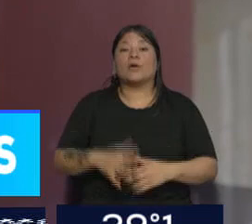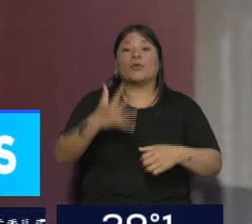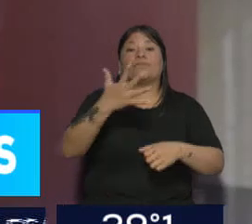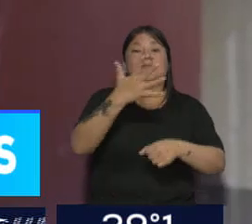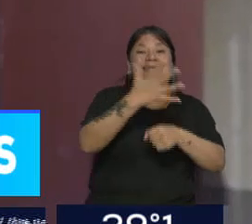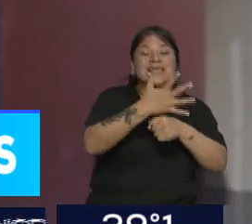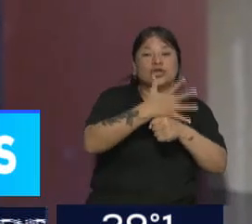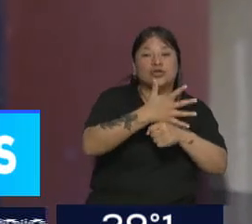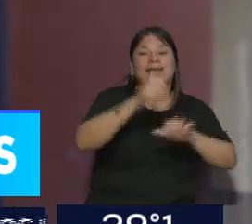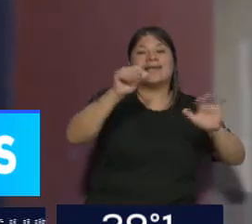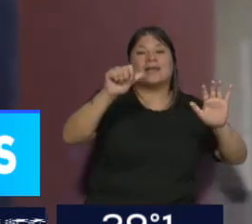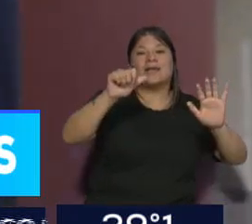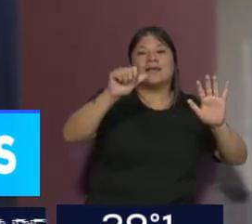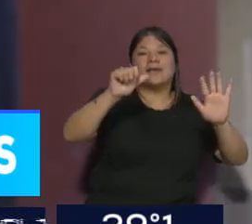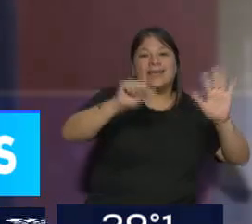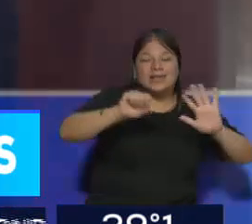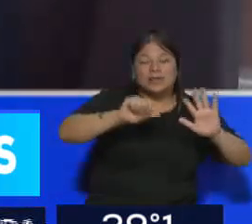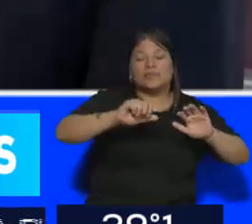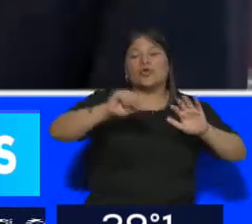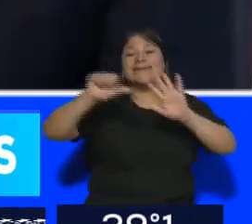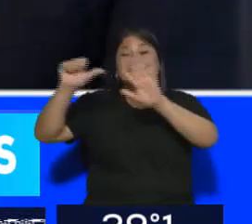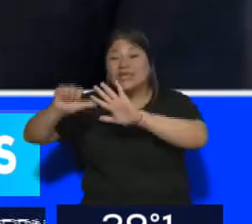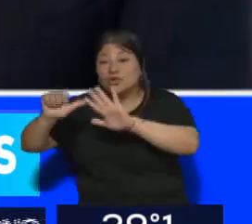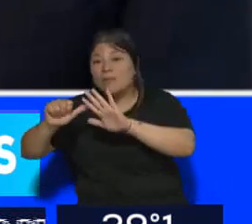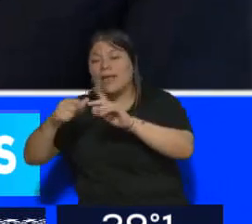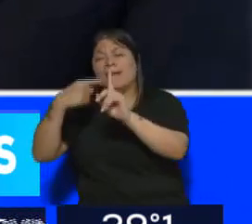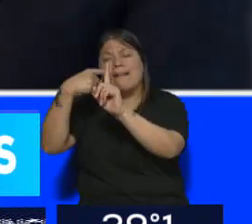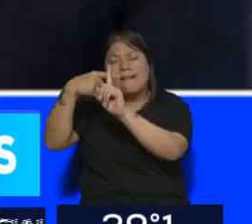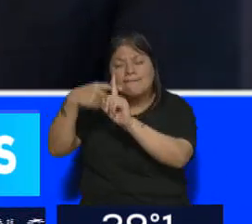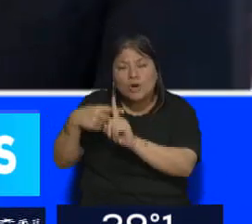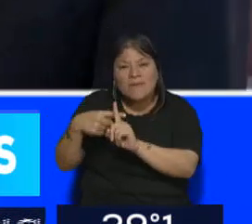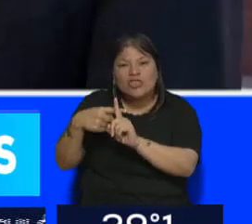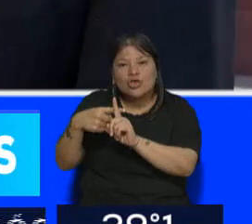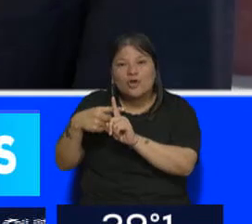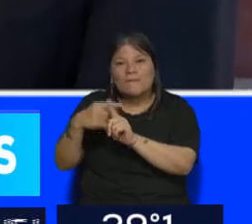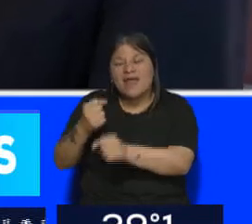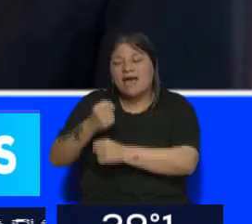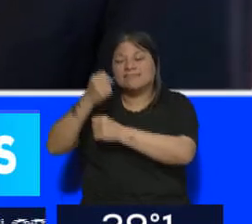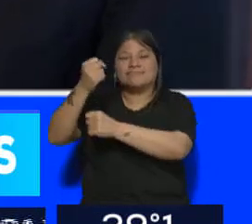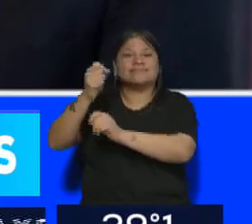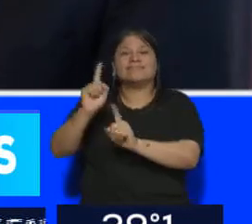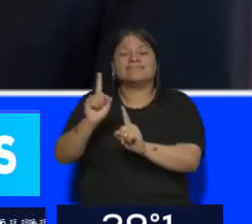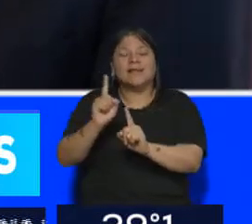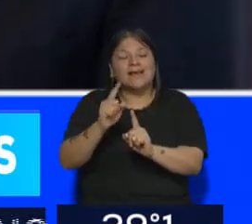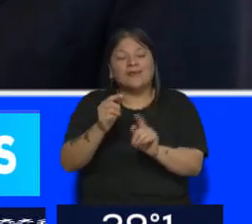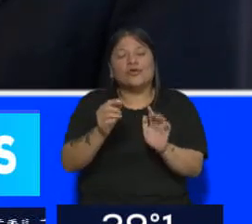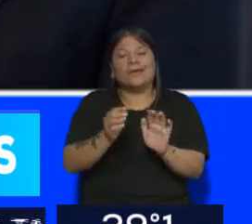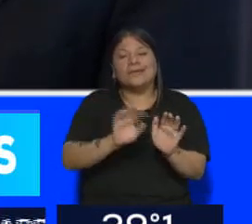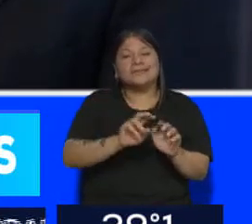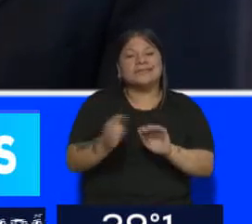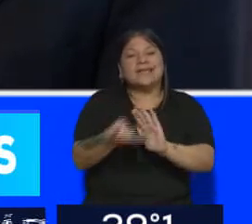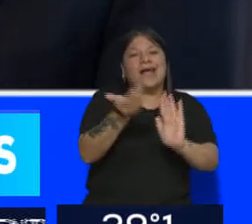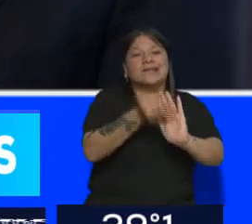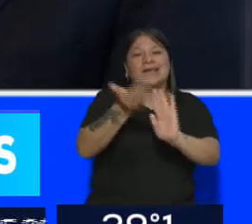sexto año para sacar los promedios y esto hay que traer a colación la cantidad de aspirantes y de lugares